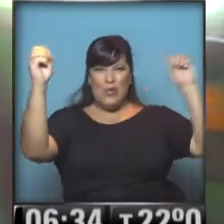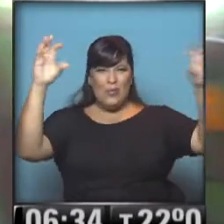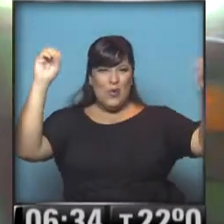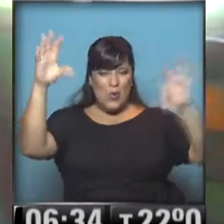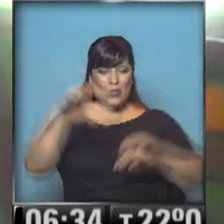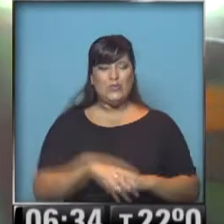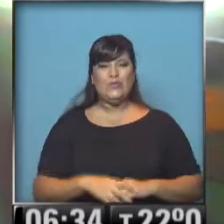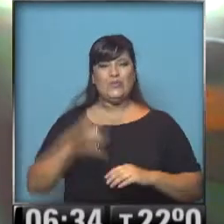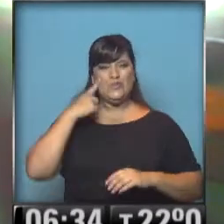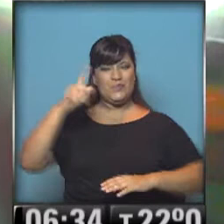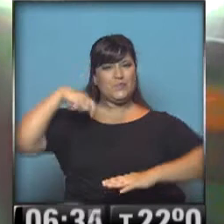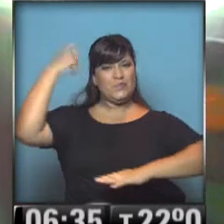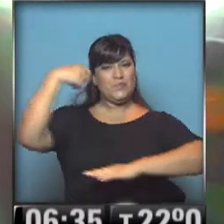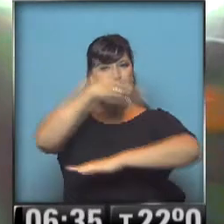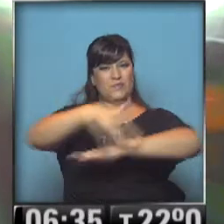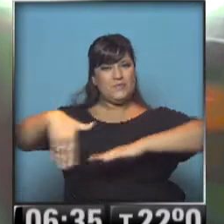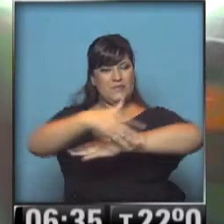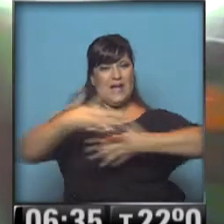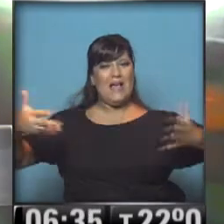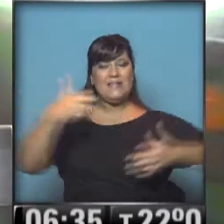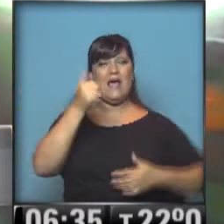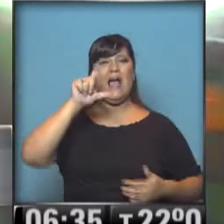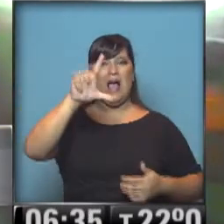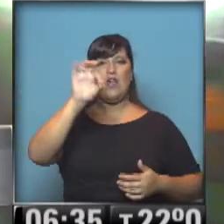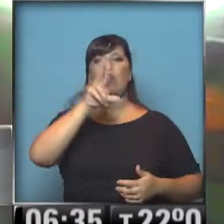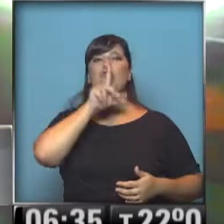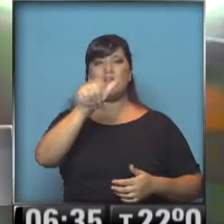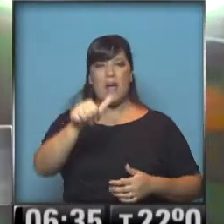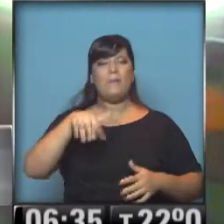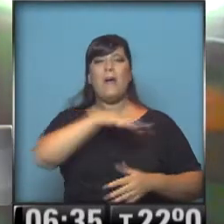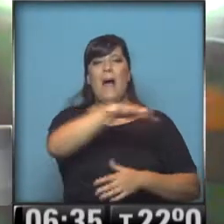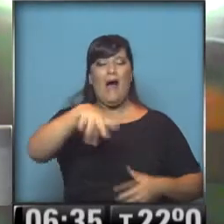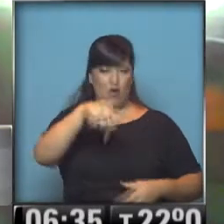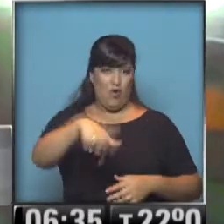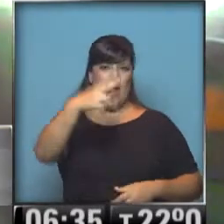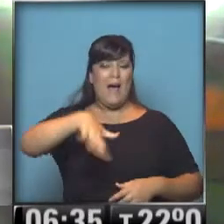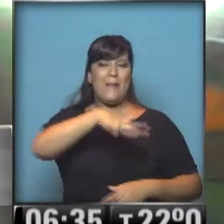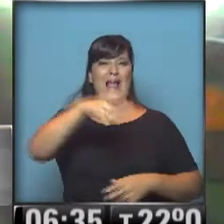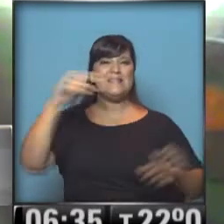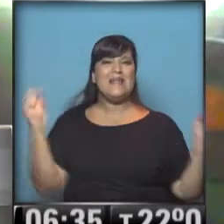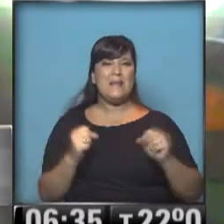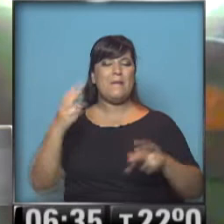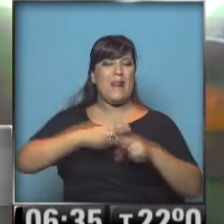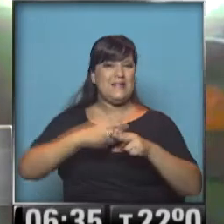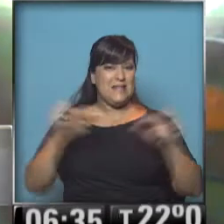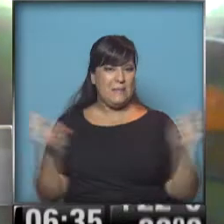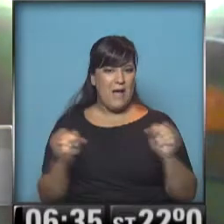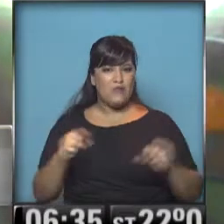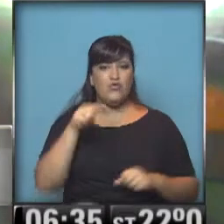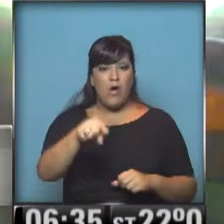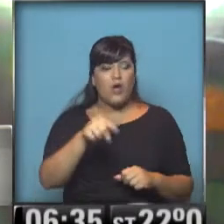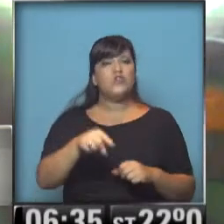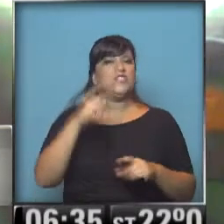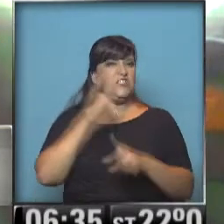nos brindaba nuestro compañero de hace algunos minutos Figueroa Alcorta, de ahora de la zona de Plaza de Mayo, que por supuesto el tránsito en este sector es muy, pero muy